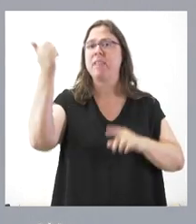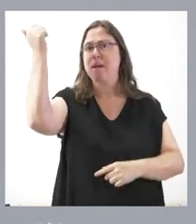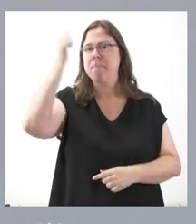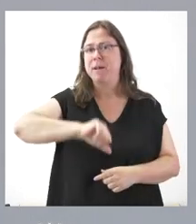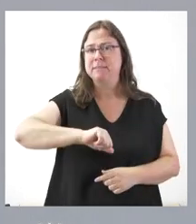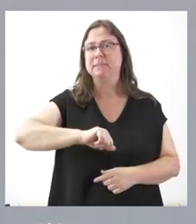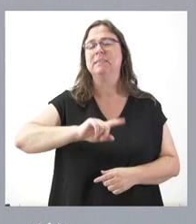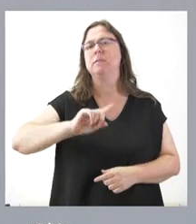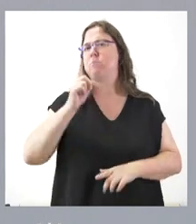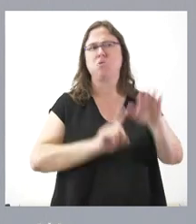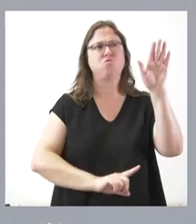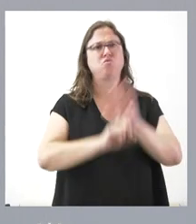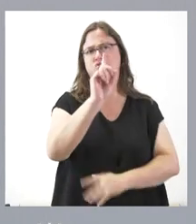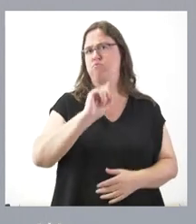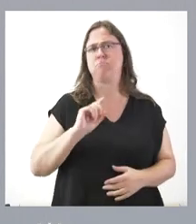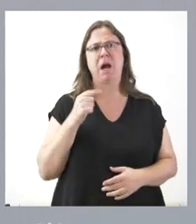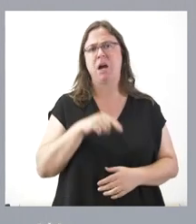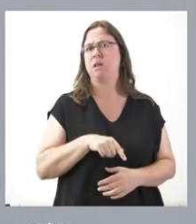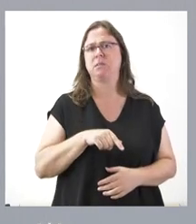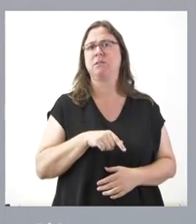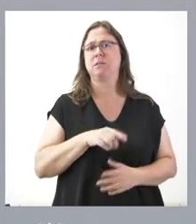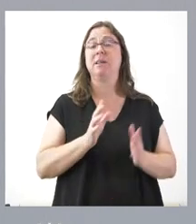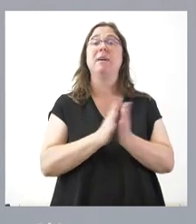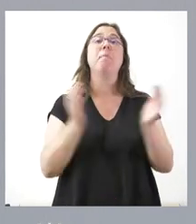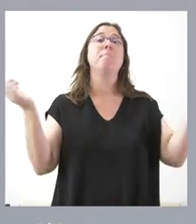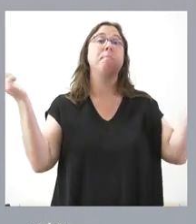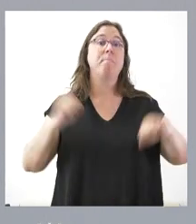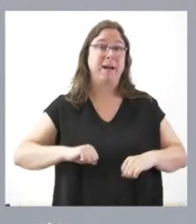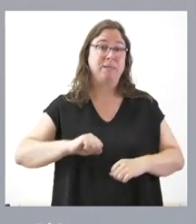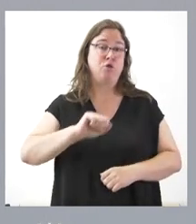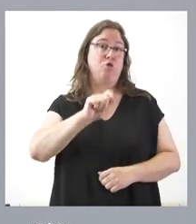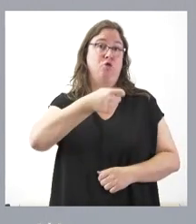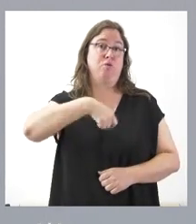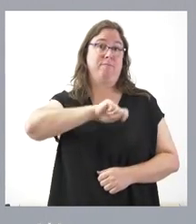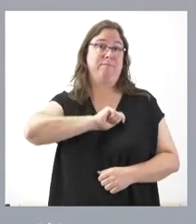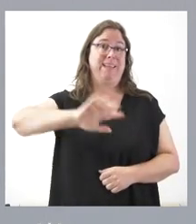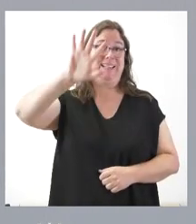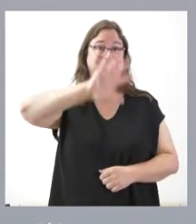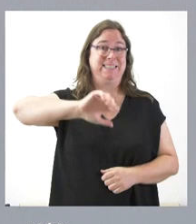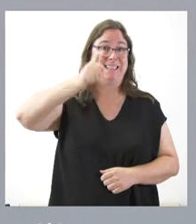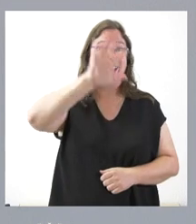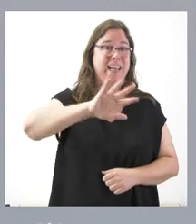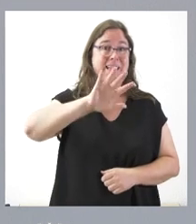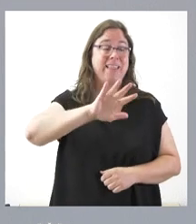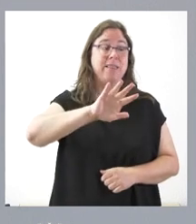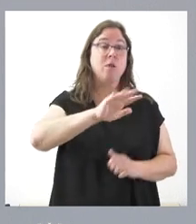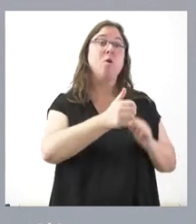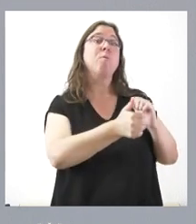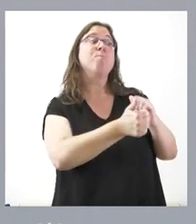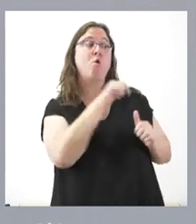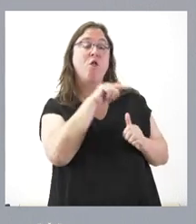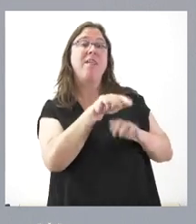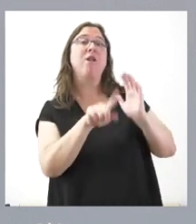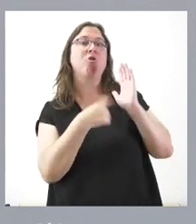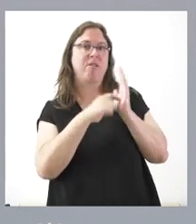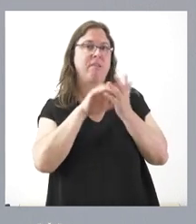más avanzadas. El pacto de Estado se basó en la ley de Castilla y León. La